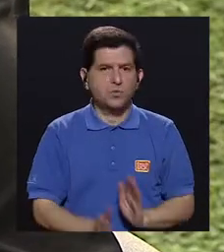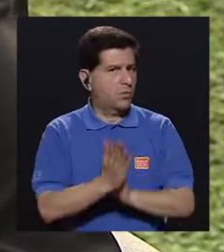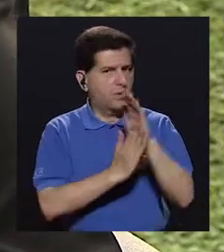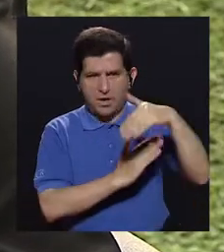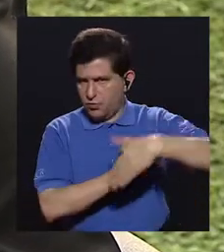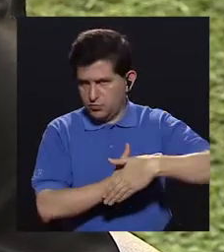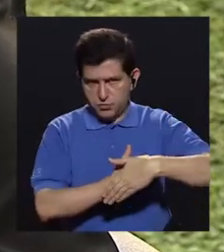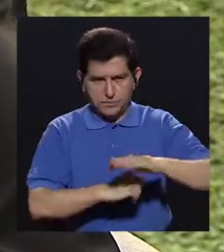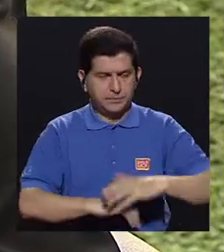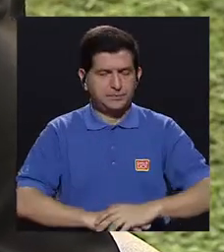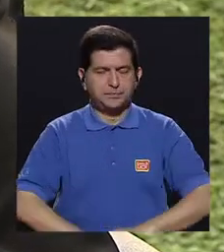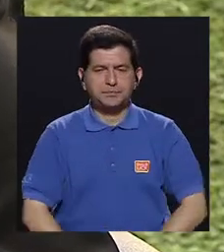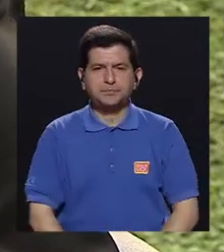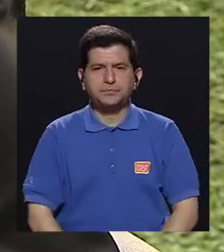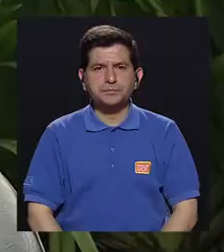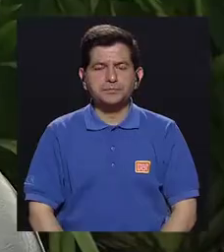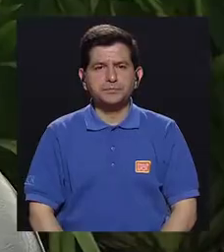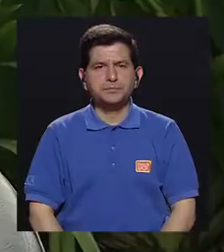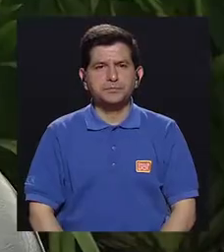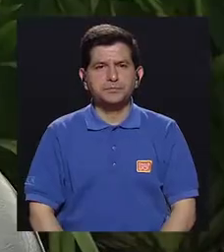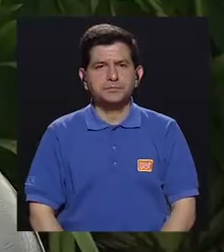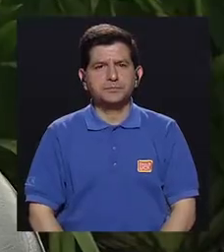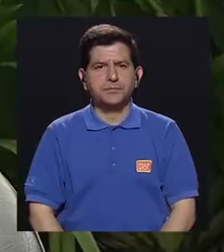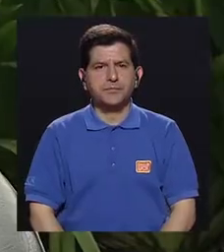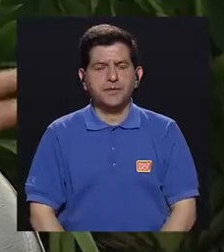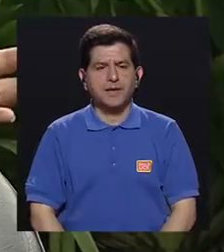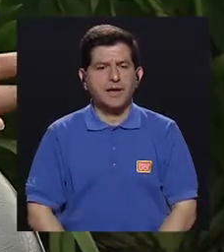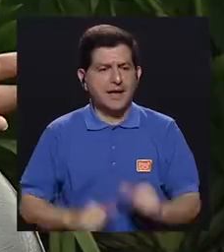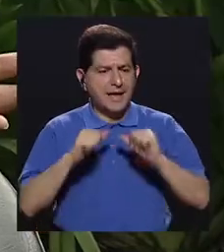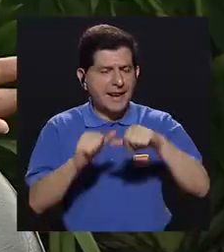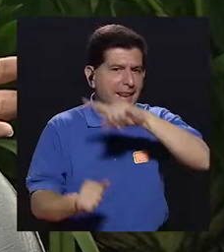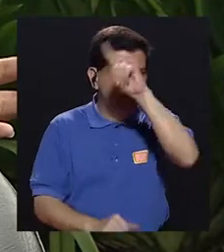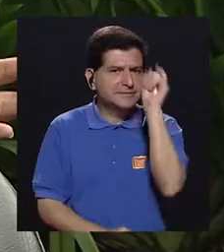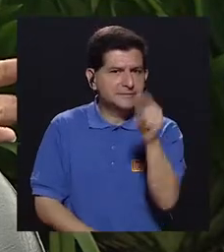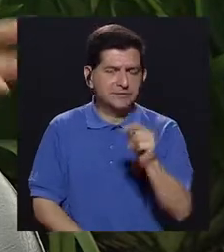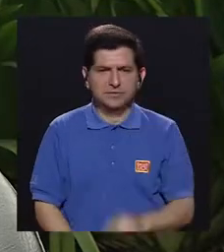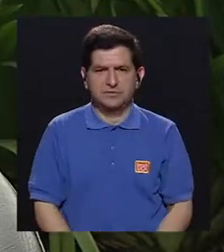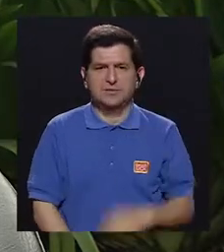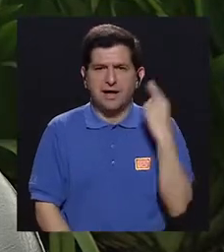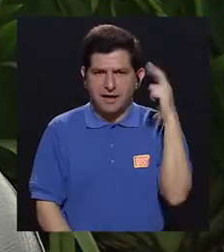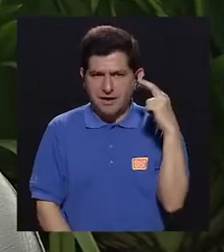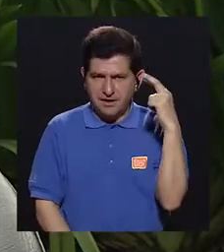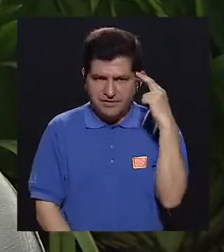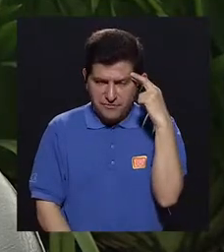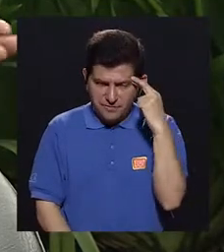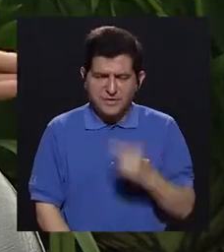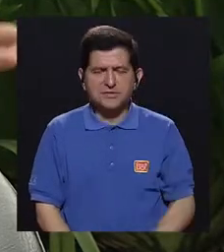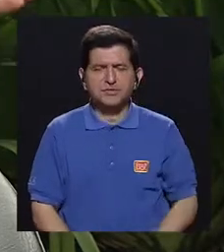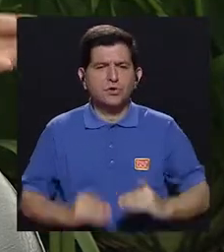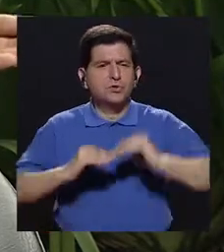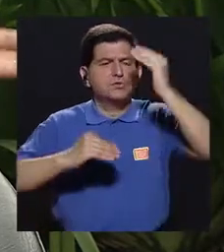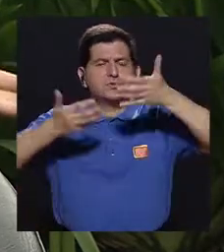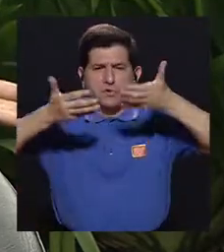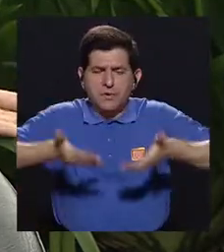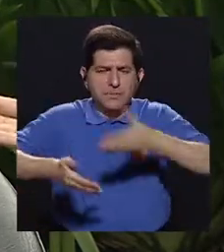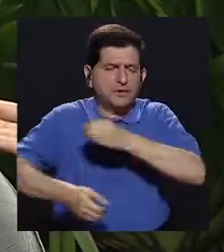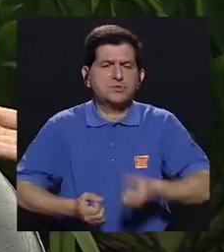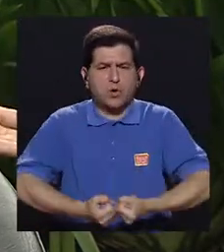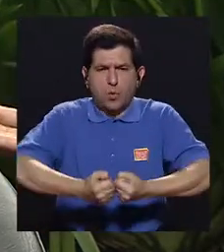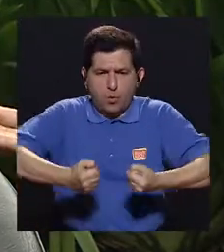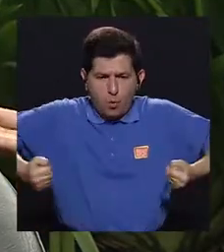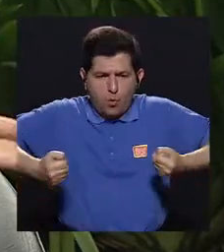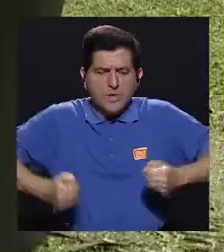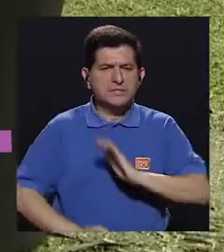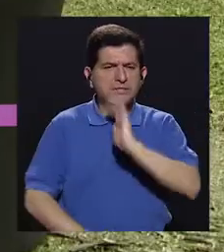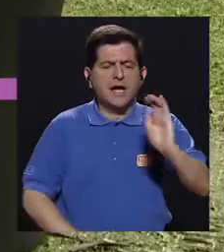es excesivo. Sí, bueno, y esto me deriva a la siguiente pregunta. ¿Qué causa el sobrepeso y la obesidad infantil?